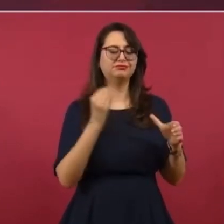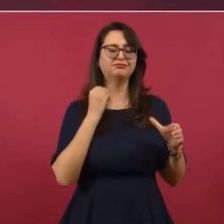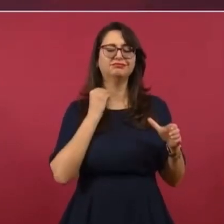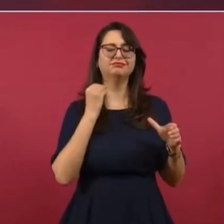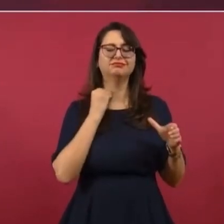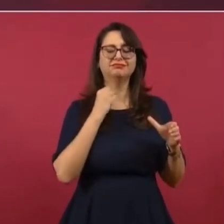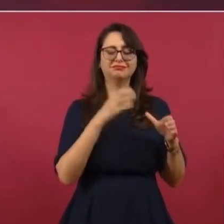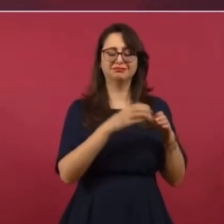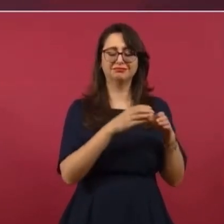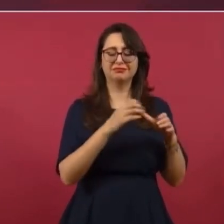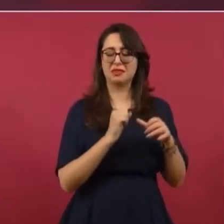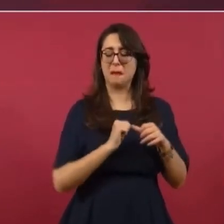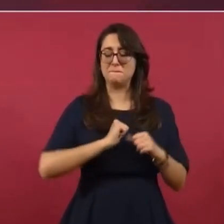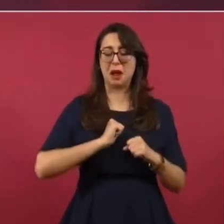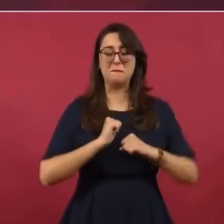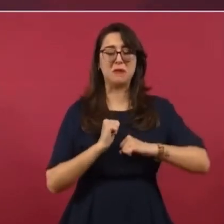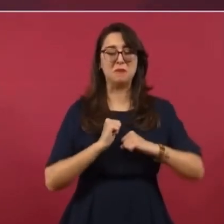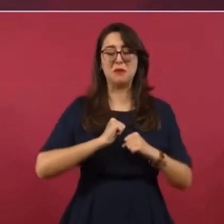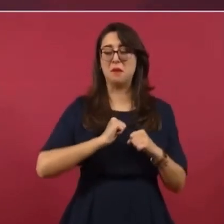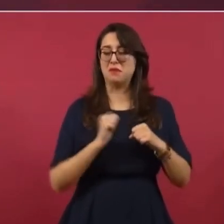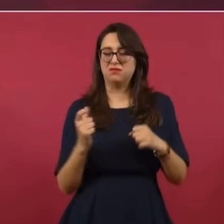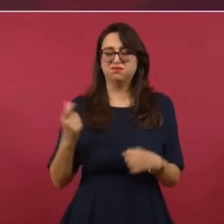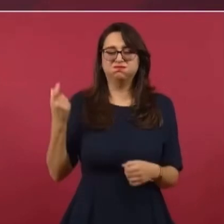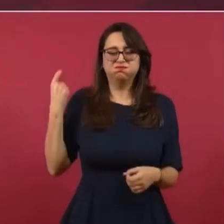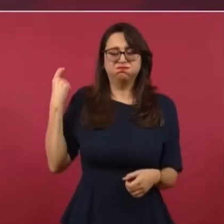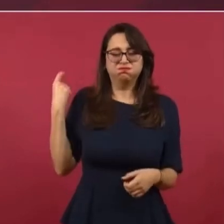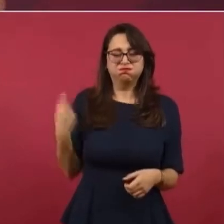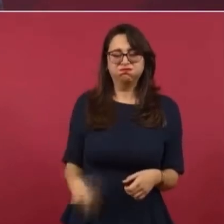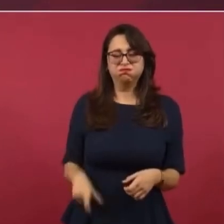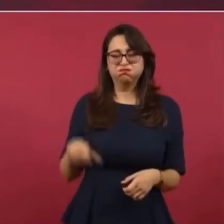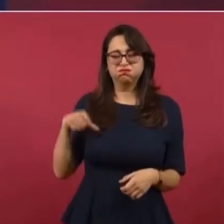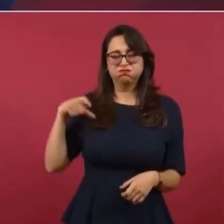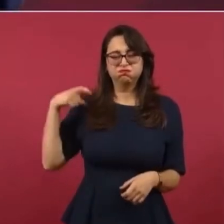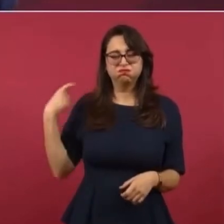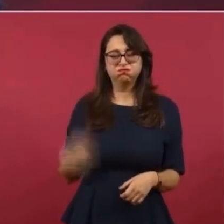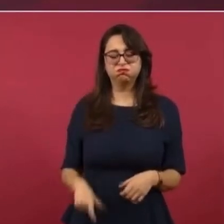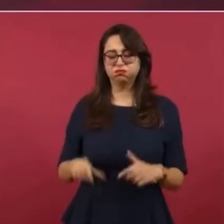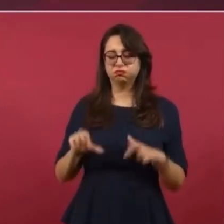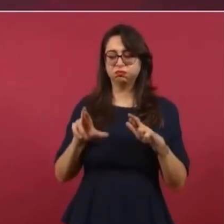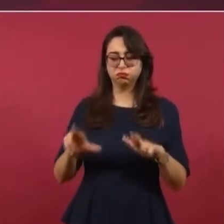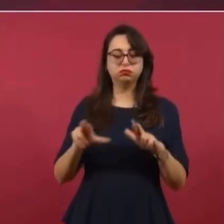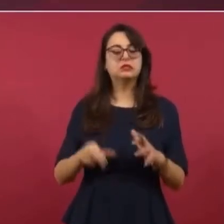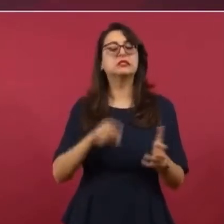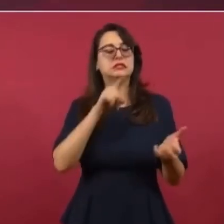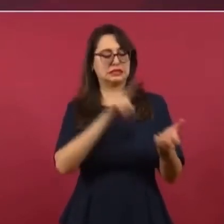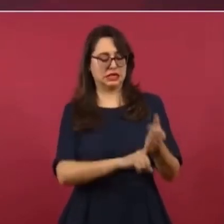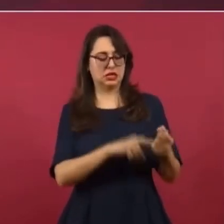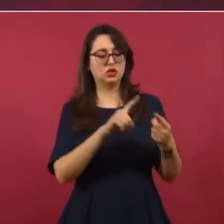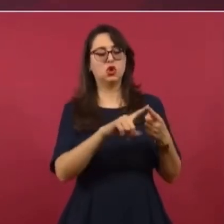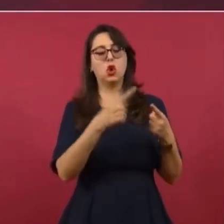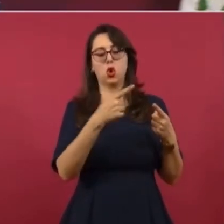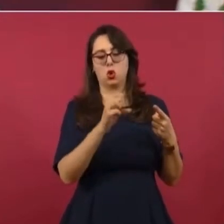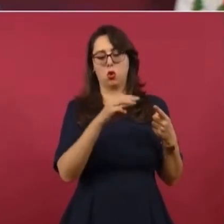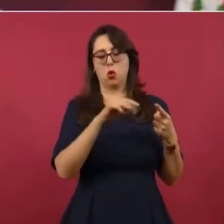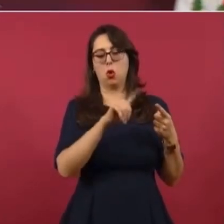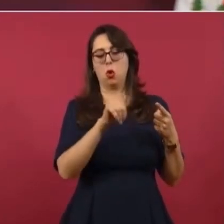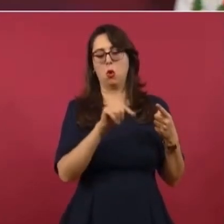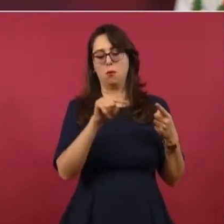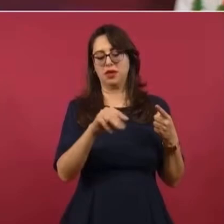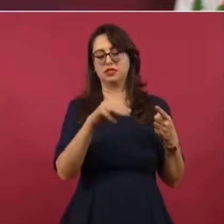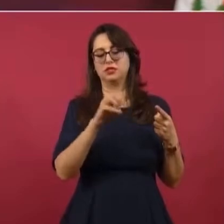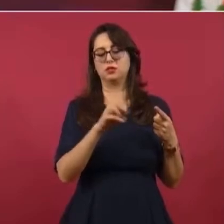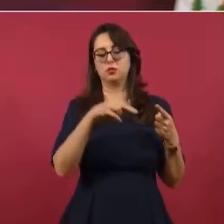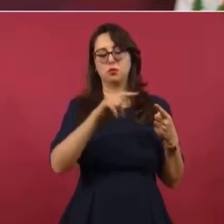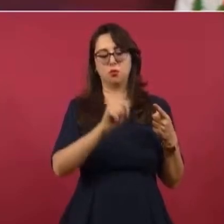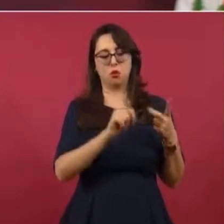pero mucho, mucho, mucho dinero. Donde estaba este Gómez Món, Diego, Fernández de